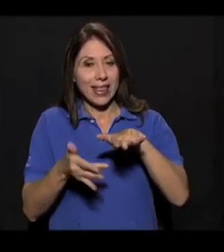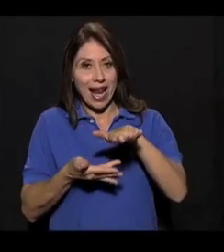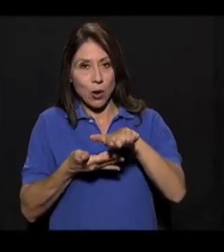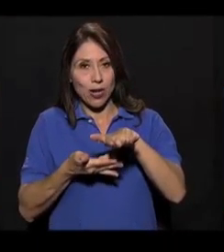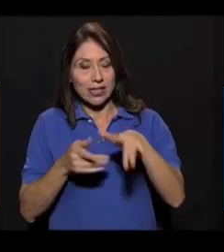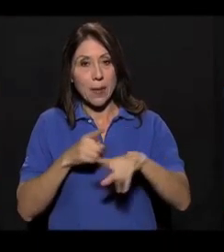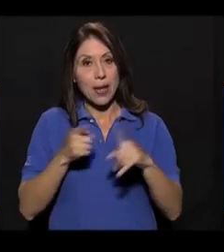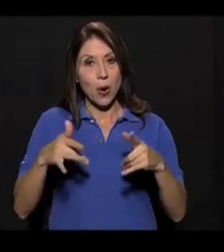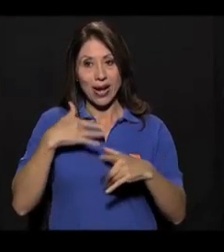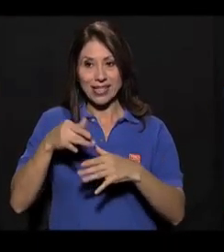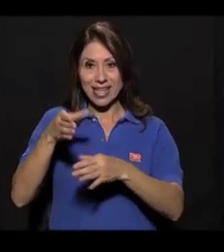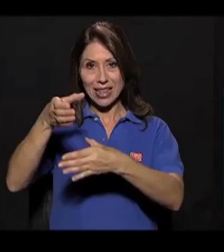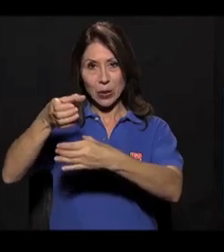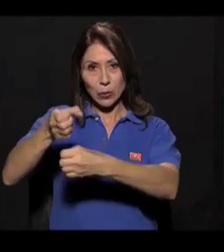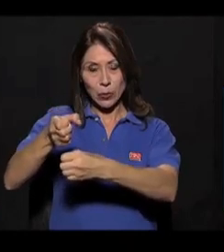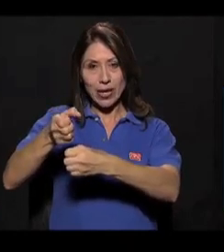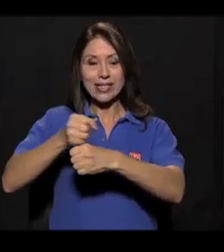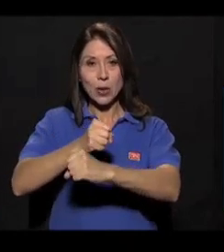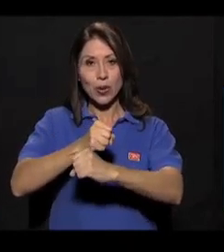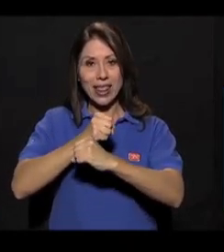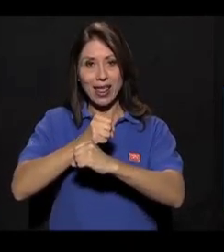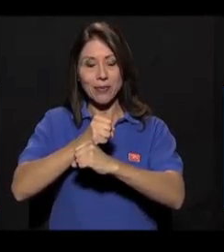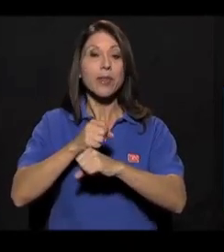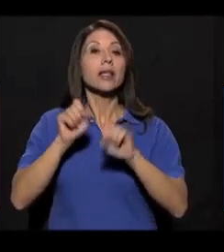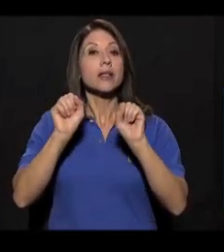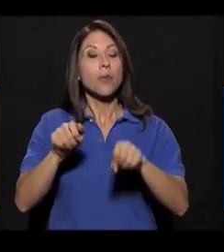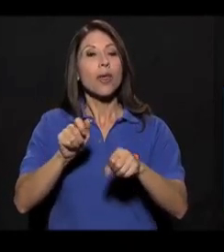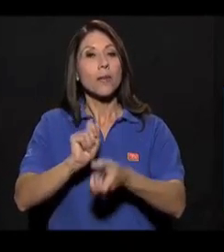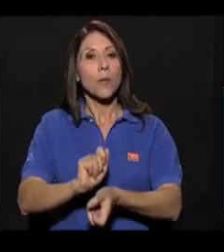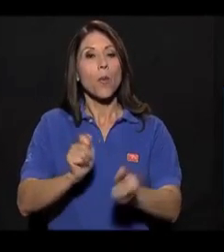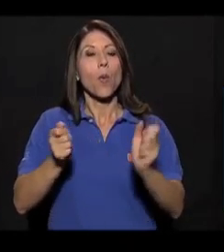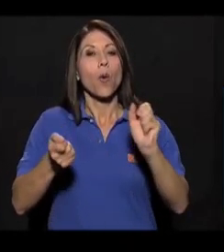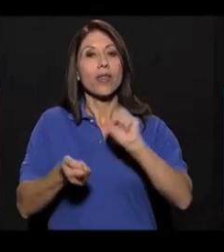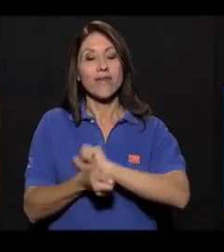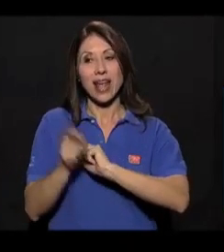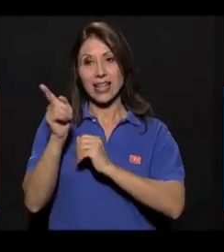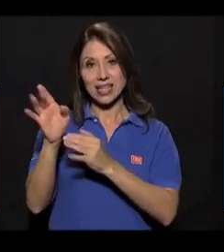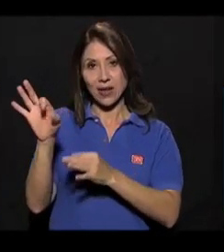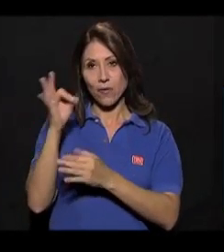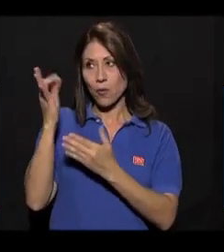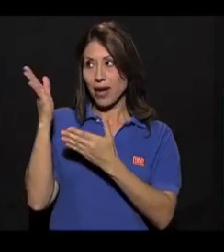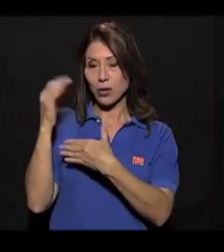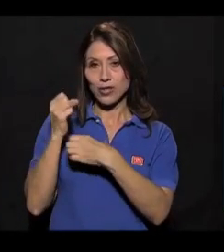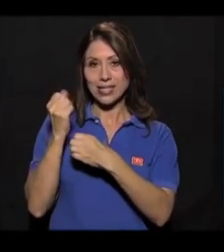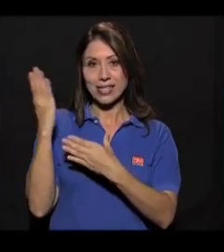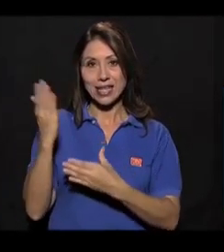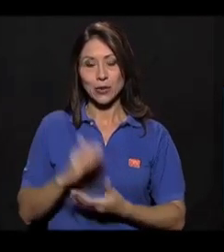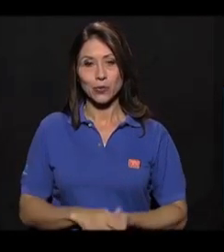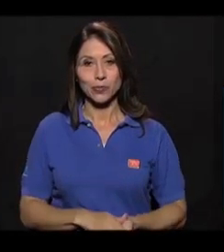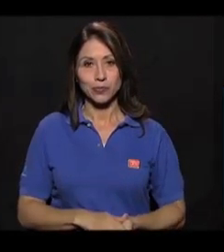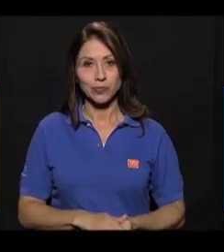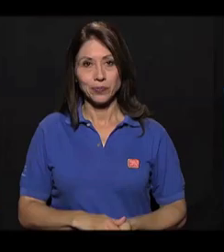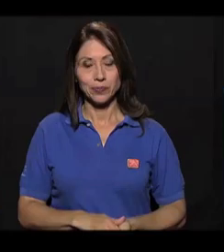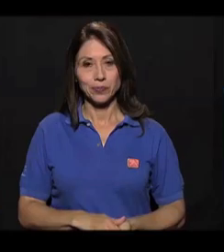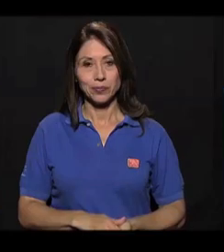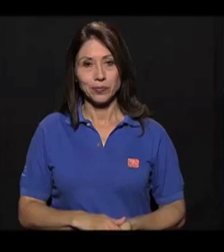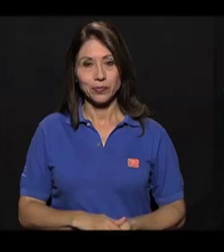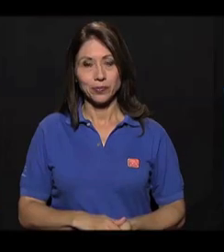dar una seguridad. Este ejercicio lo podemos modificar abriendo brazos, cerrando brazos y subiendo.